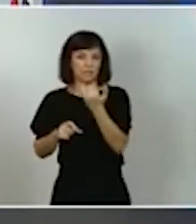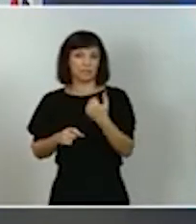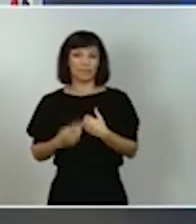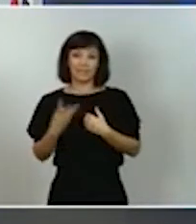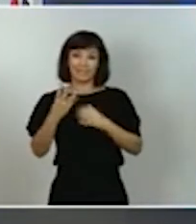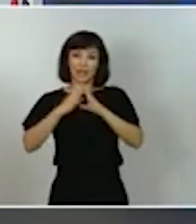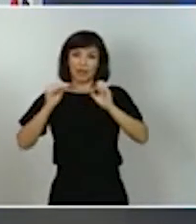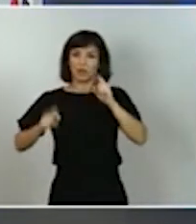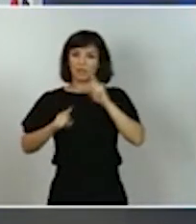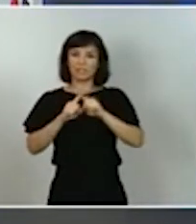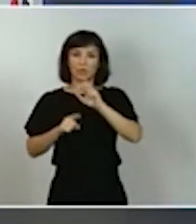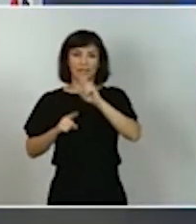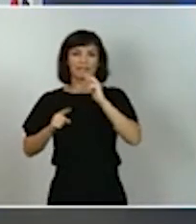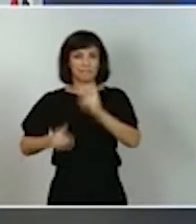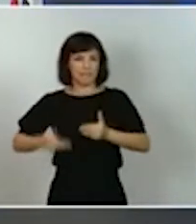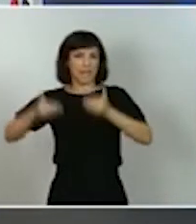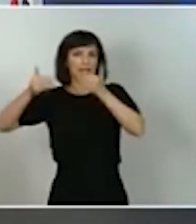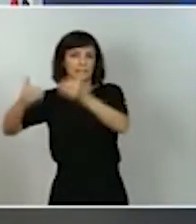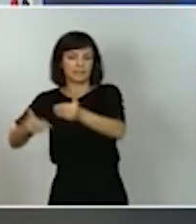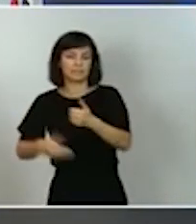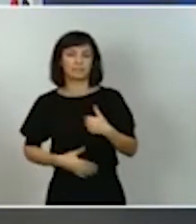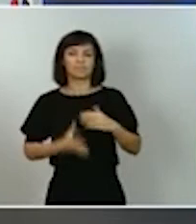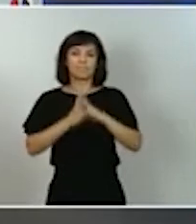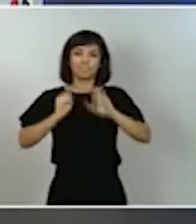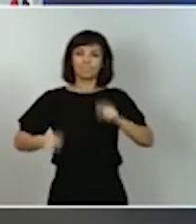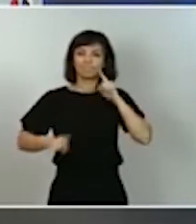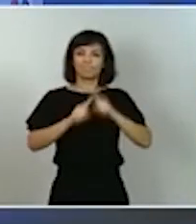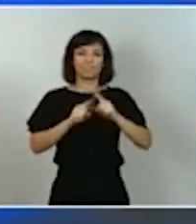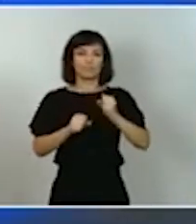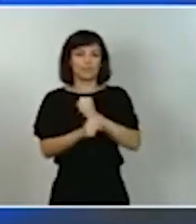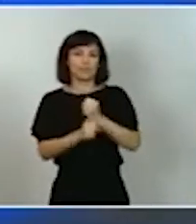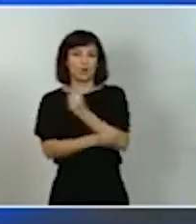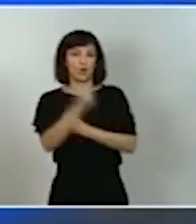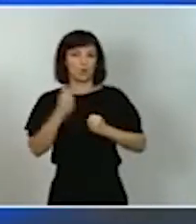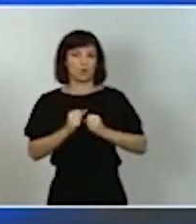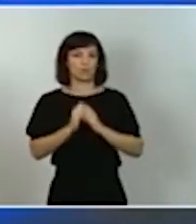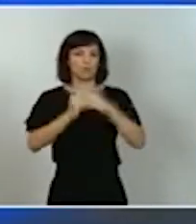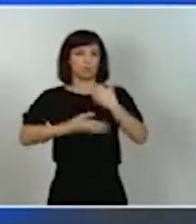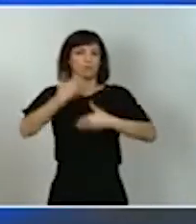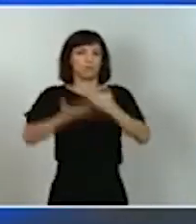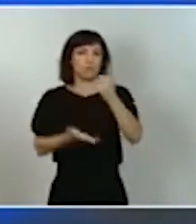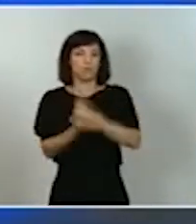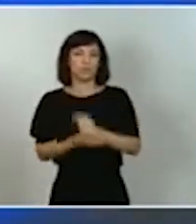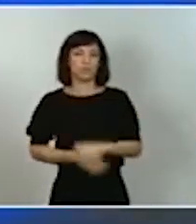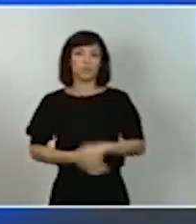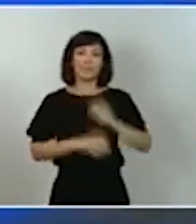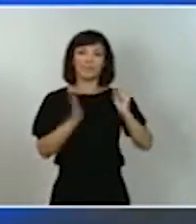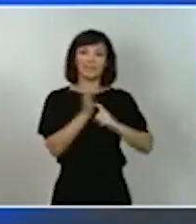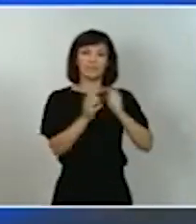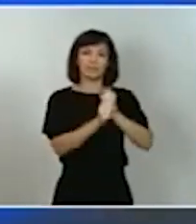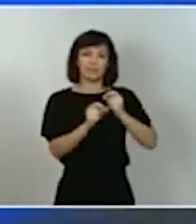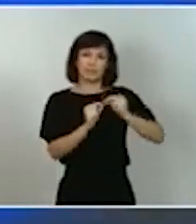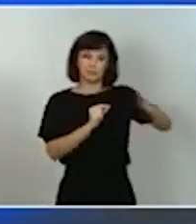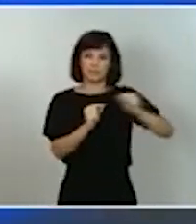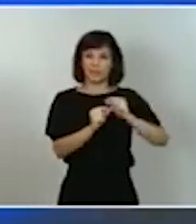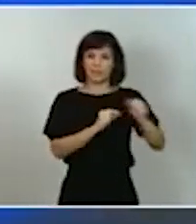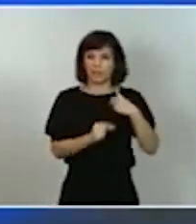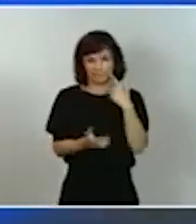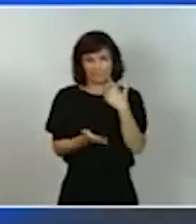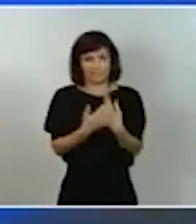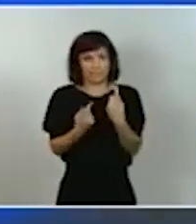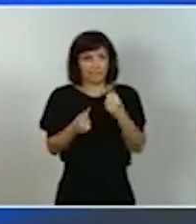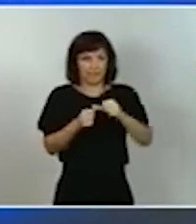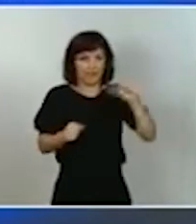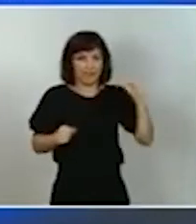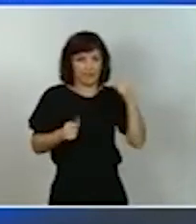el Pacto por la reactivación económica y por el empleo, y la ley de trabajo a distancia tan necesaria como hemos visto en estos meses de confinamiento